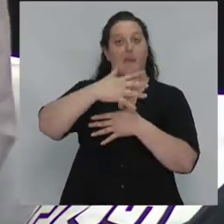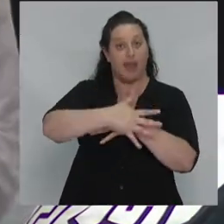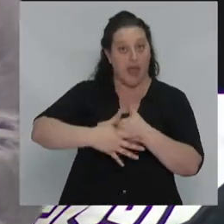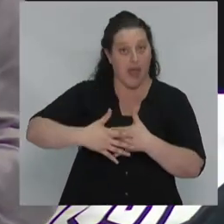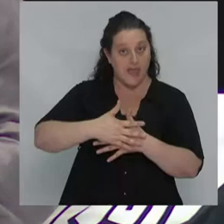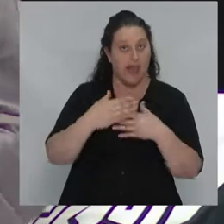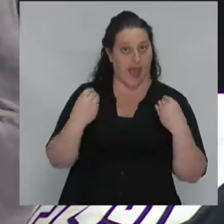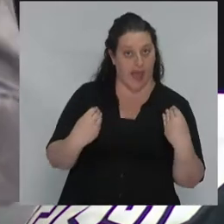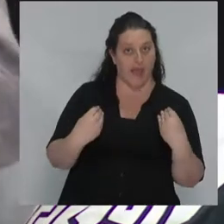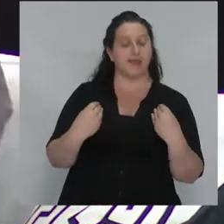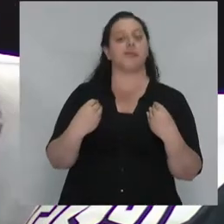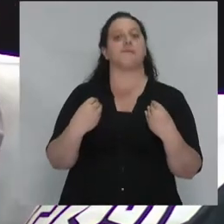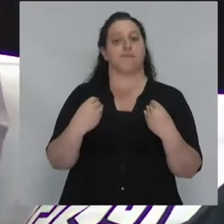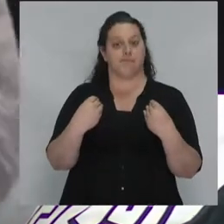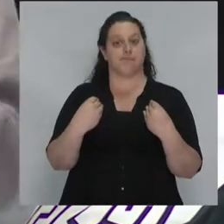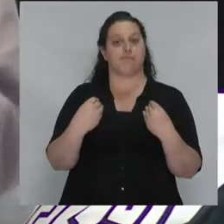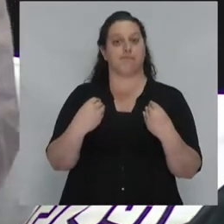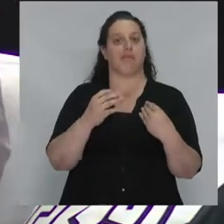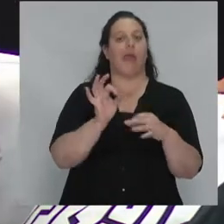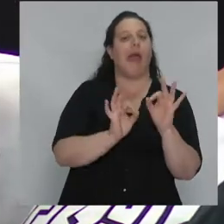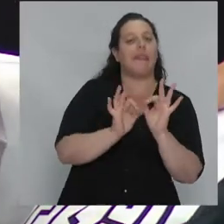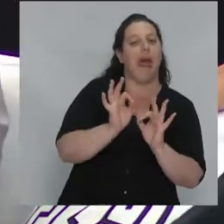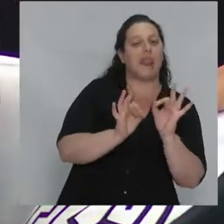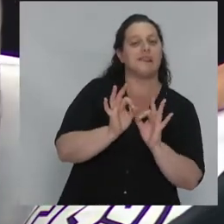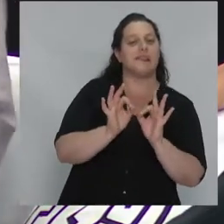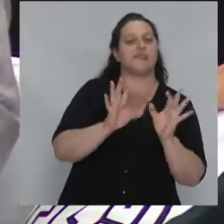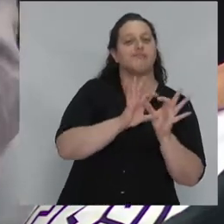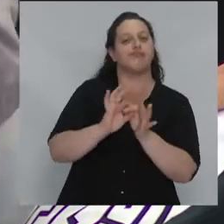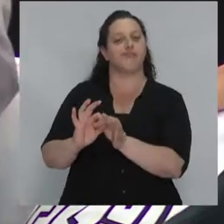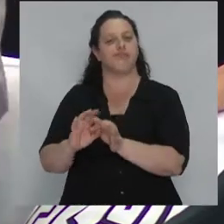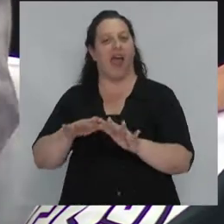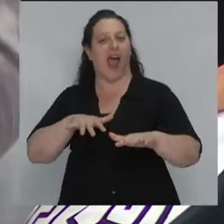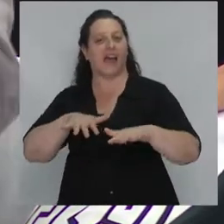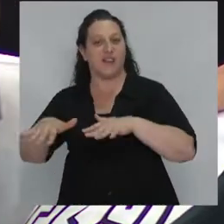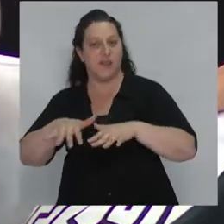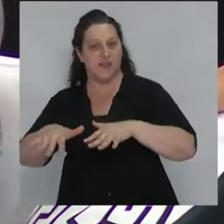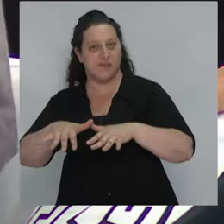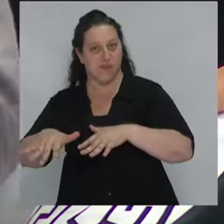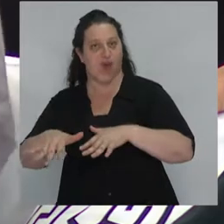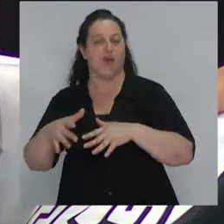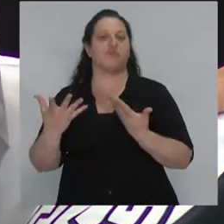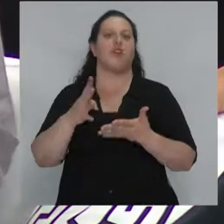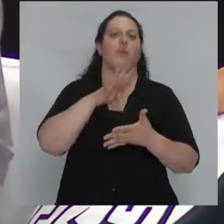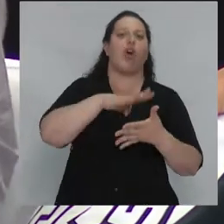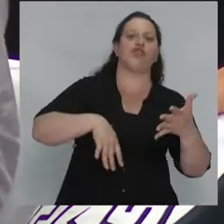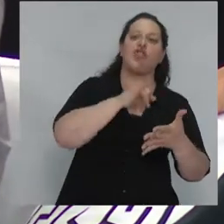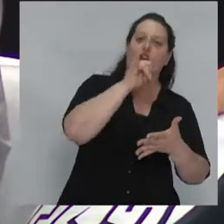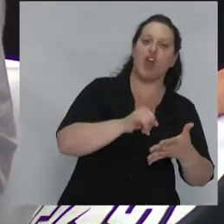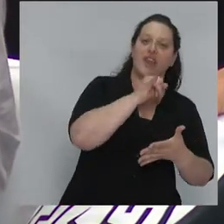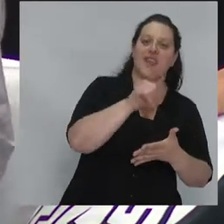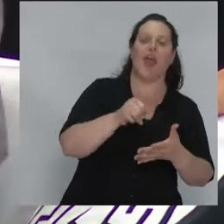la combinación de análisis y activismo con la teoría y la praxis.